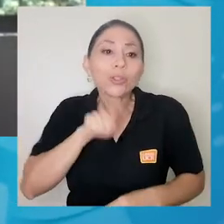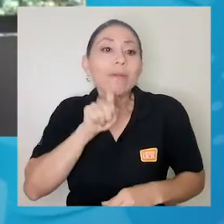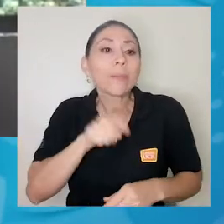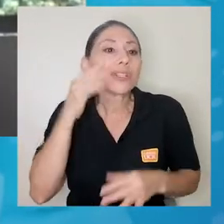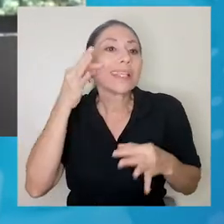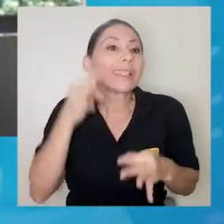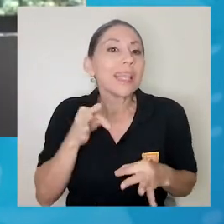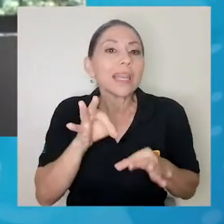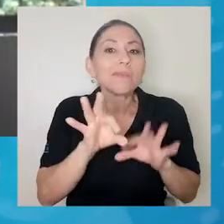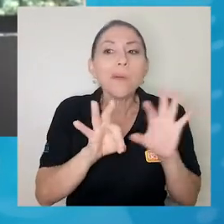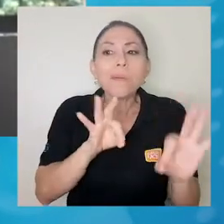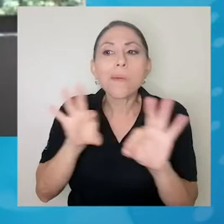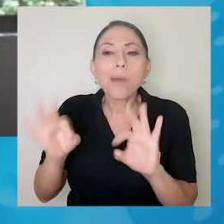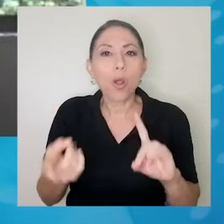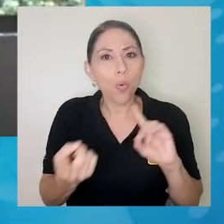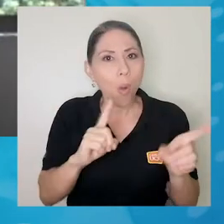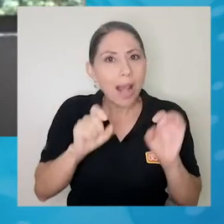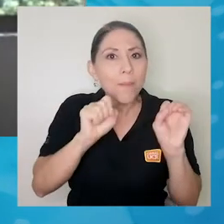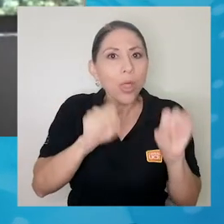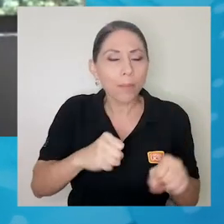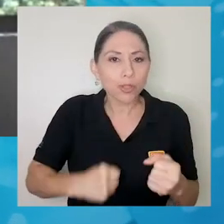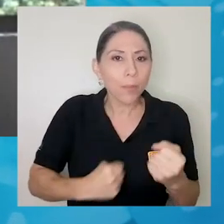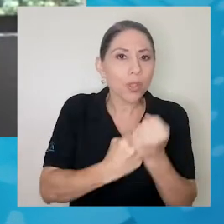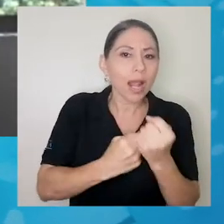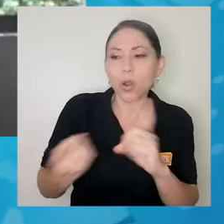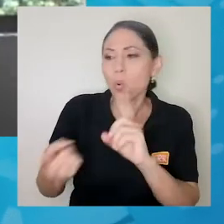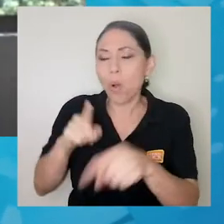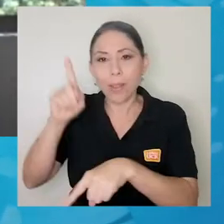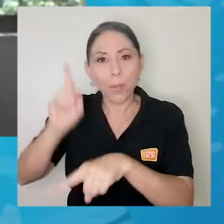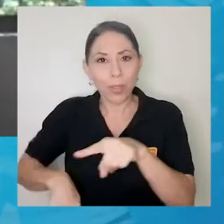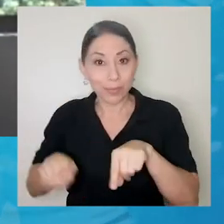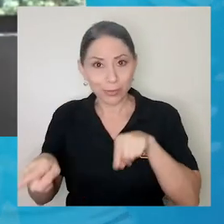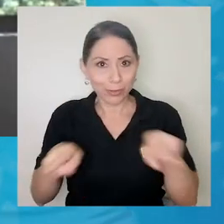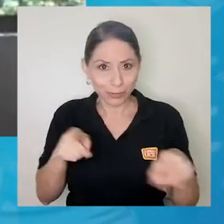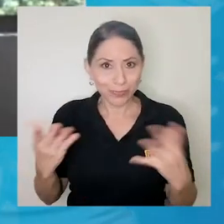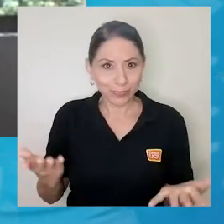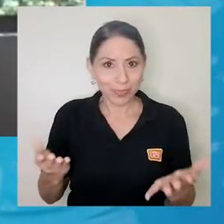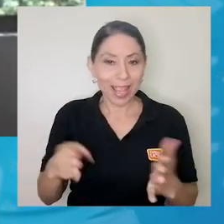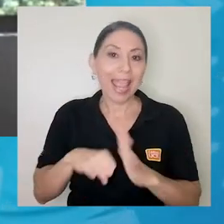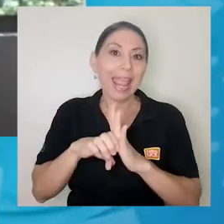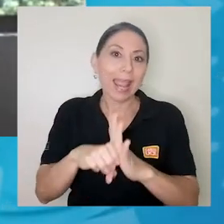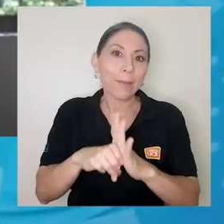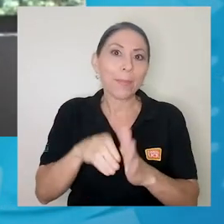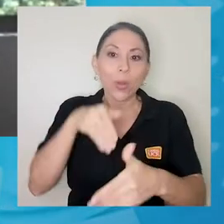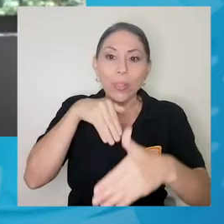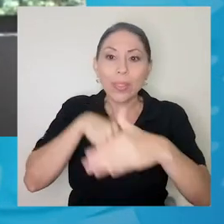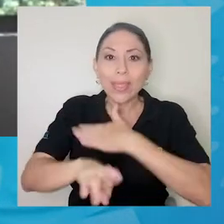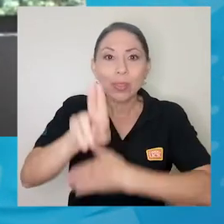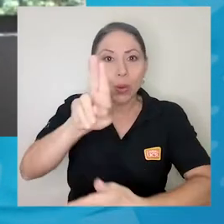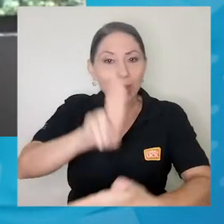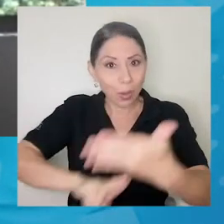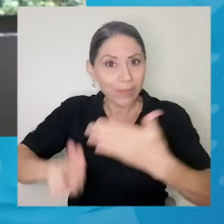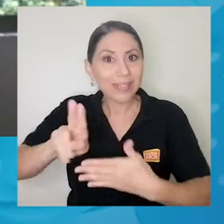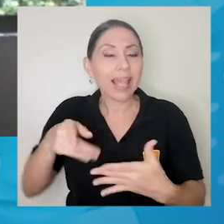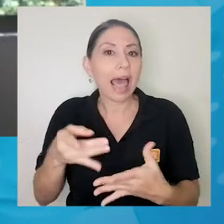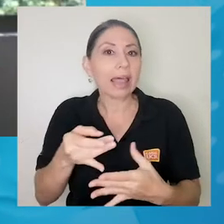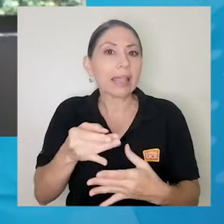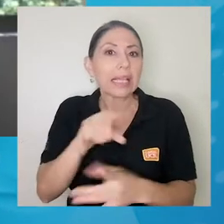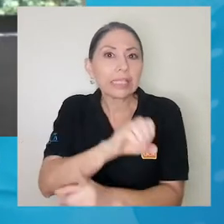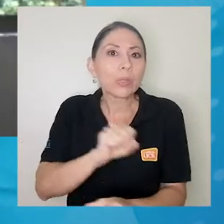ir definiendo en qué sí podemos apoyar y qué no, ¿verdad? Por ejemplo, a nivel institucional, incidentes críticos como algunos